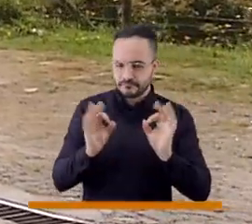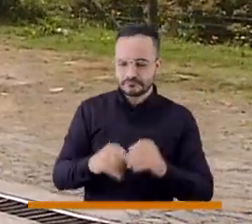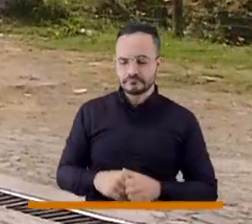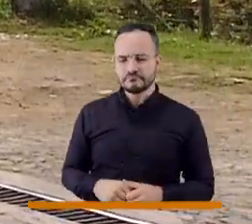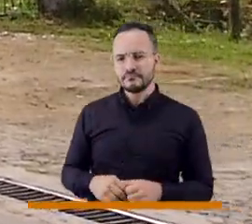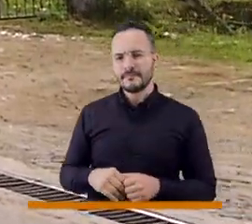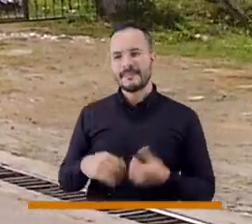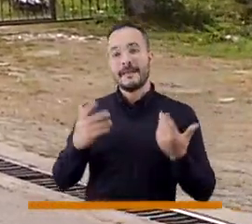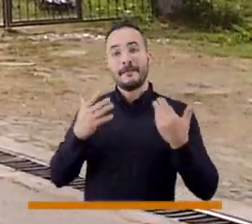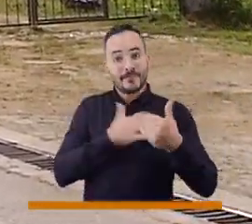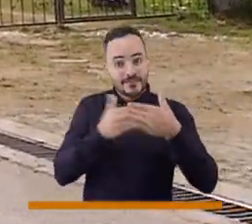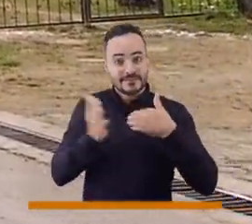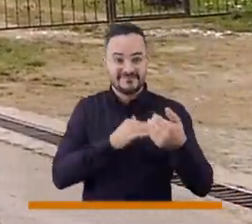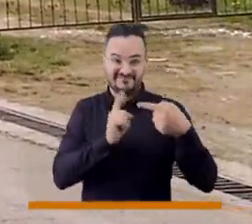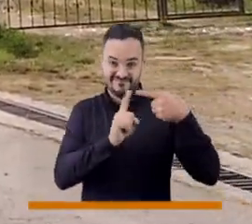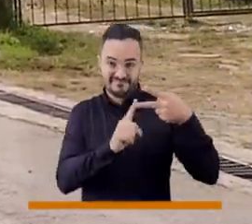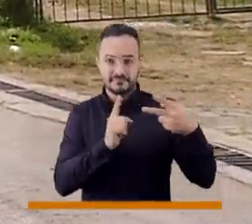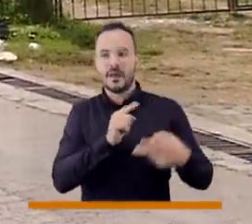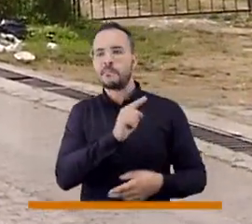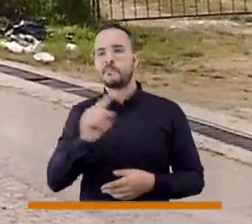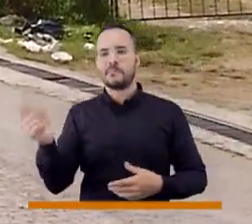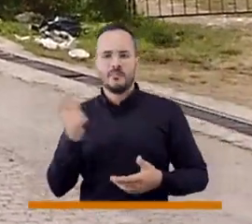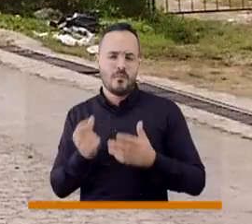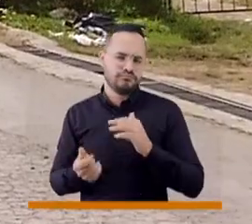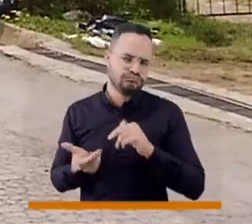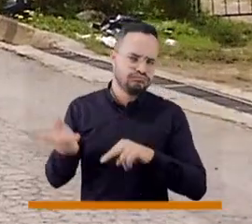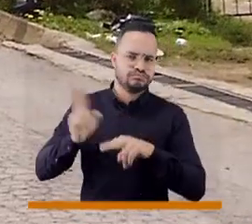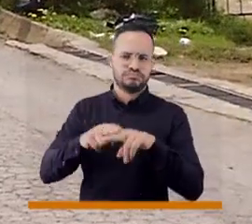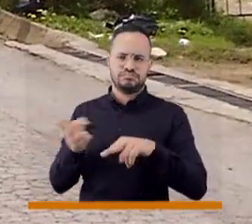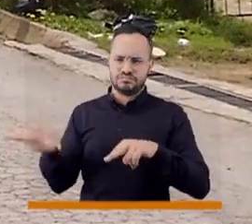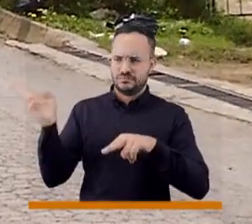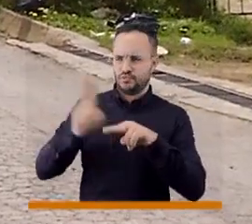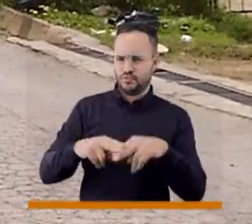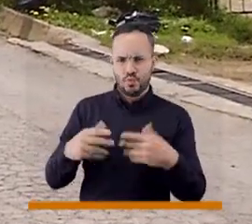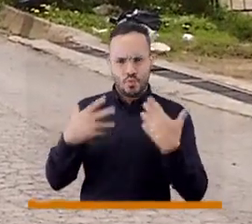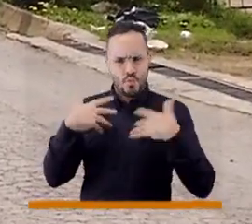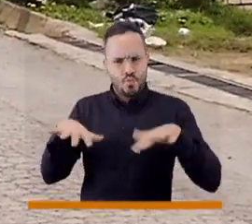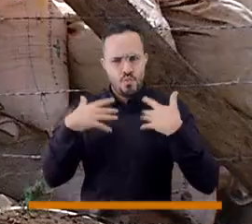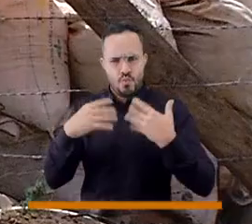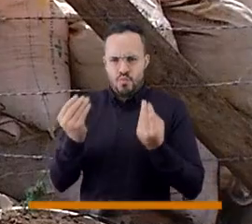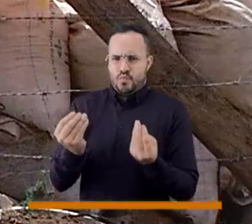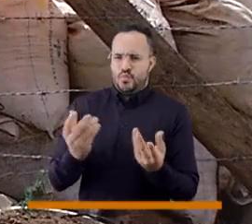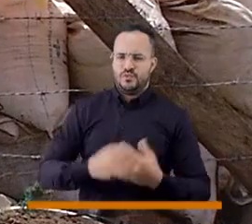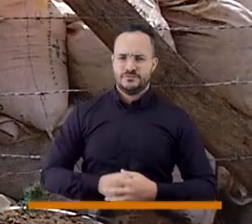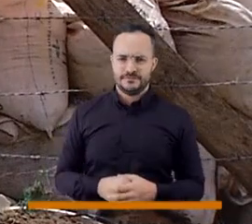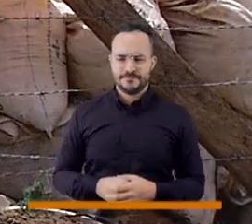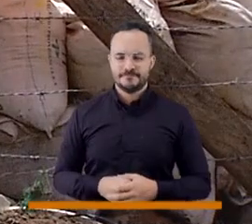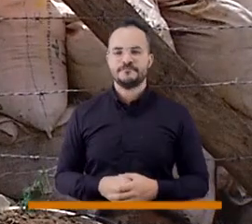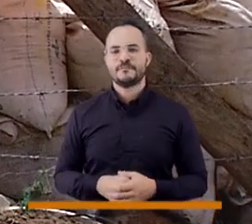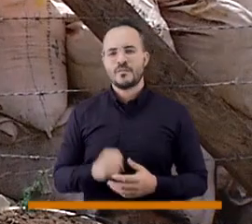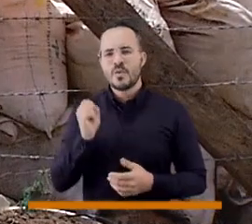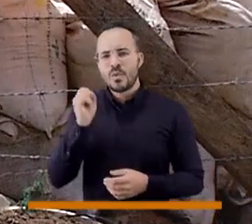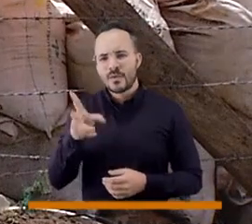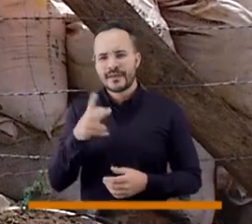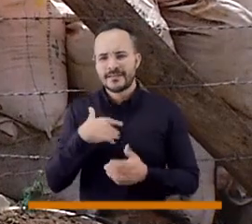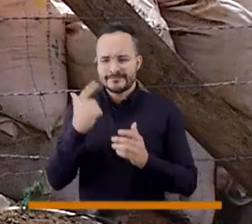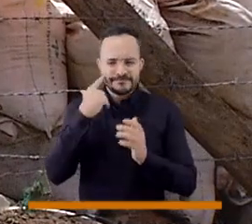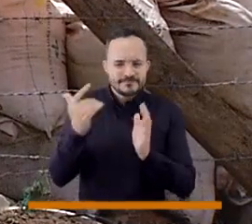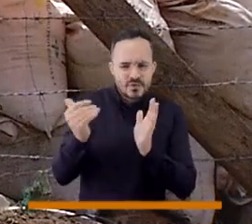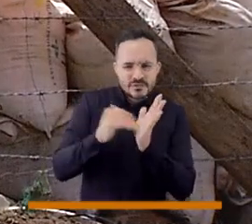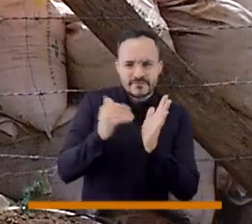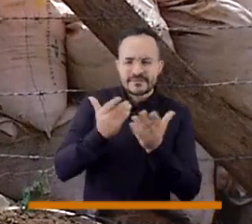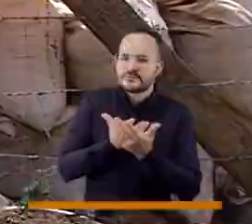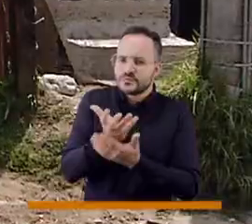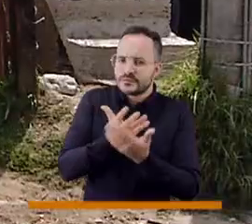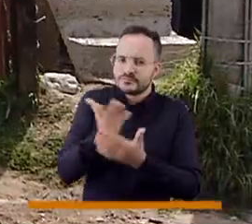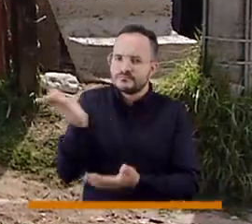evidenciado que muchos de estos avalúos y muchos de estos prediales están subiendo muchísimo más. Pero entonces volvamos, concejal, a lo